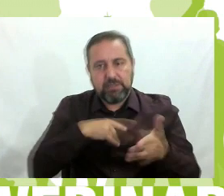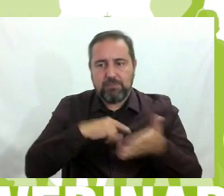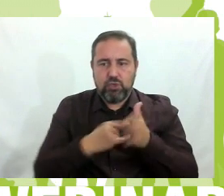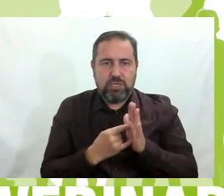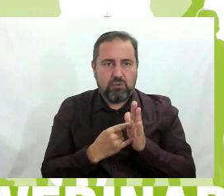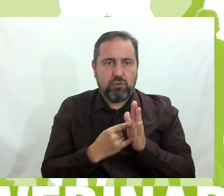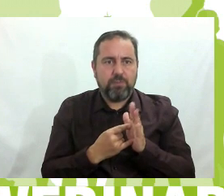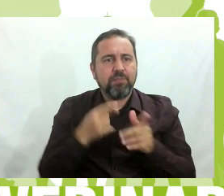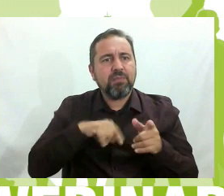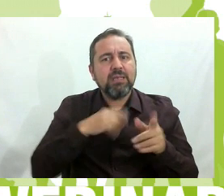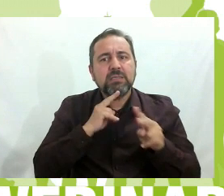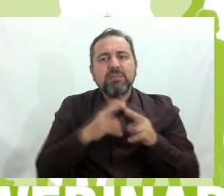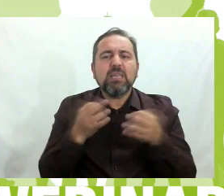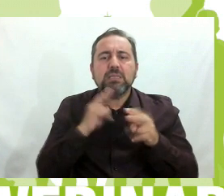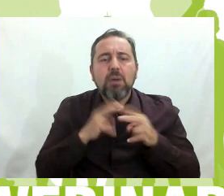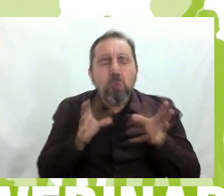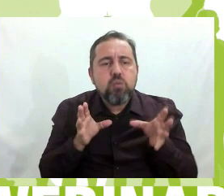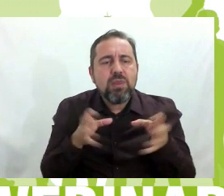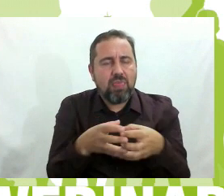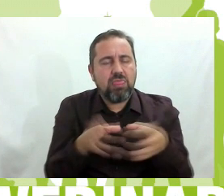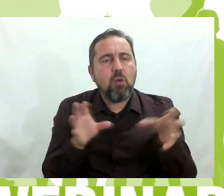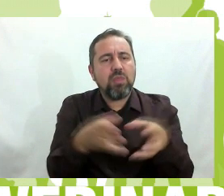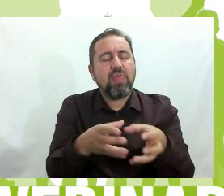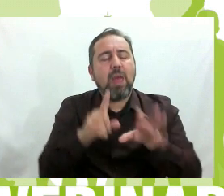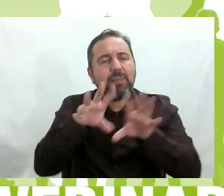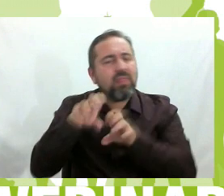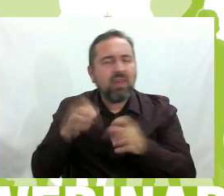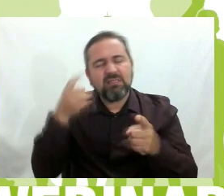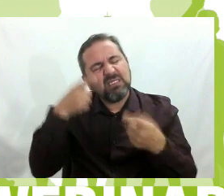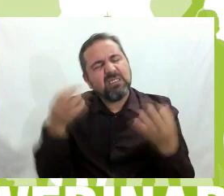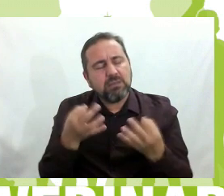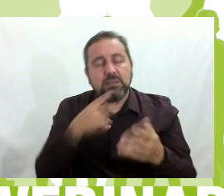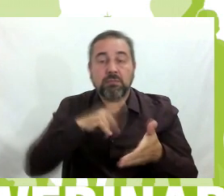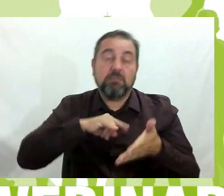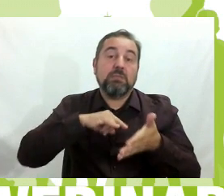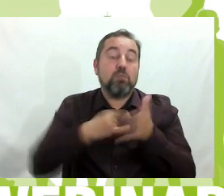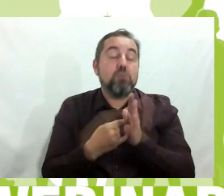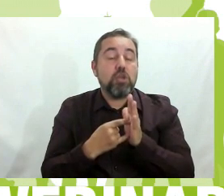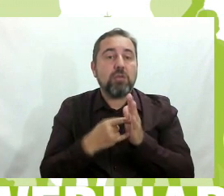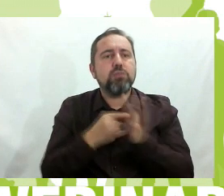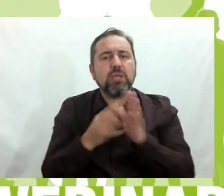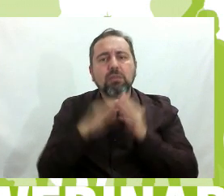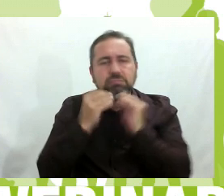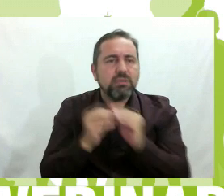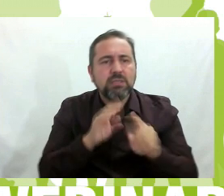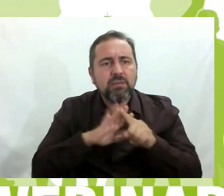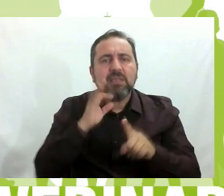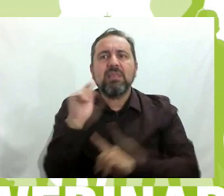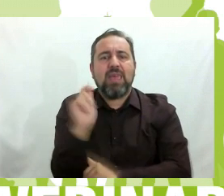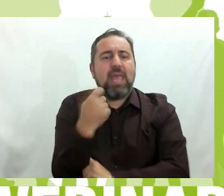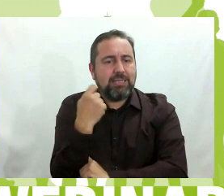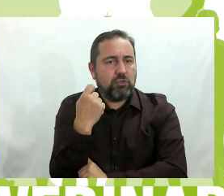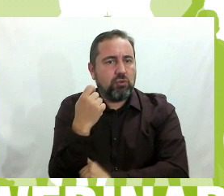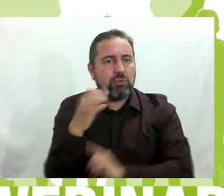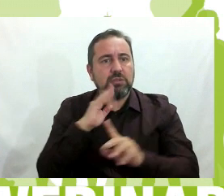¿Qué es una comunidad de aprendizaje? Una comunidad de aprendizaje es un proyecto que realiza actuaciones educativas de éxito que están